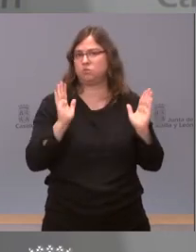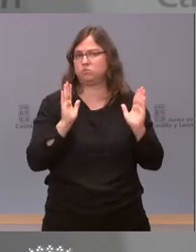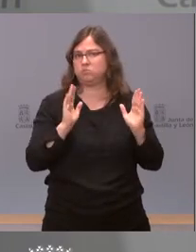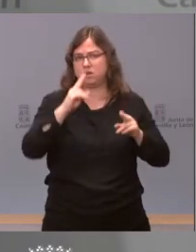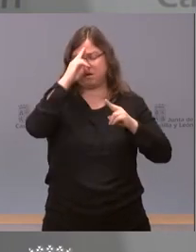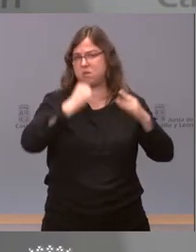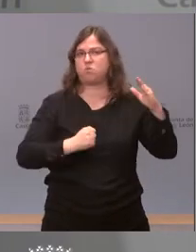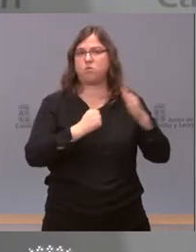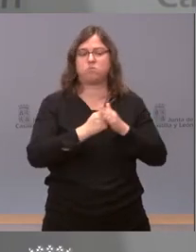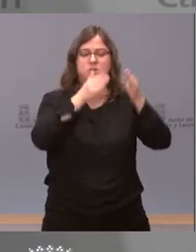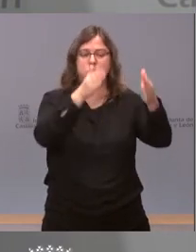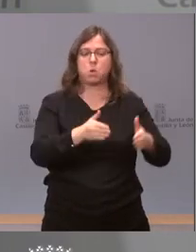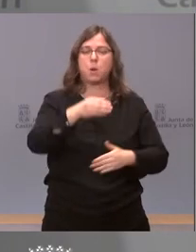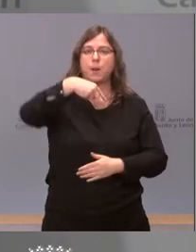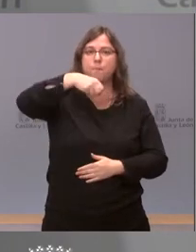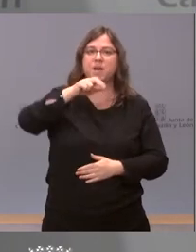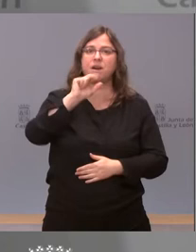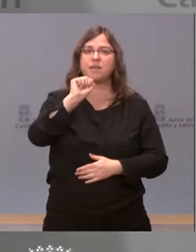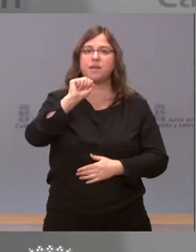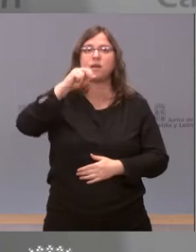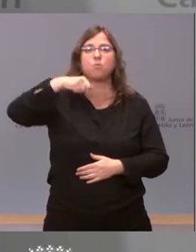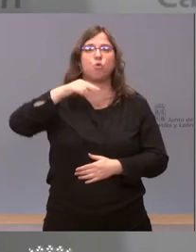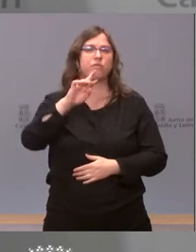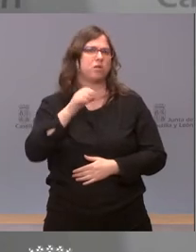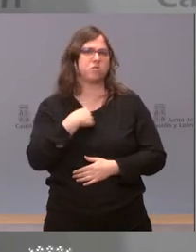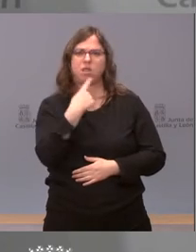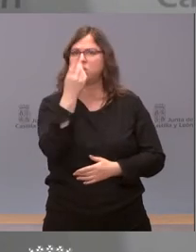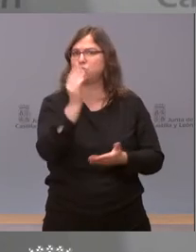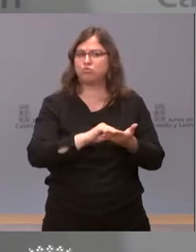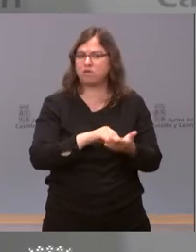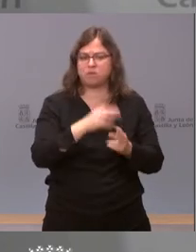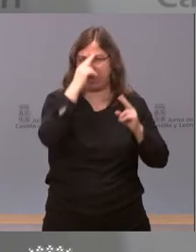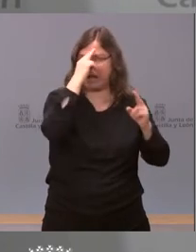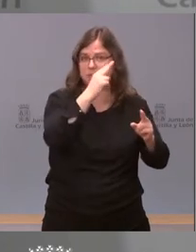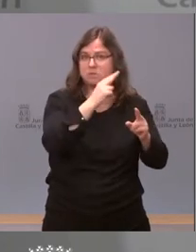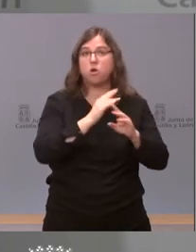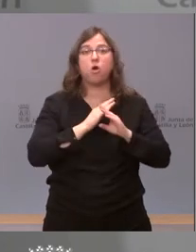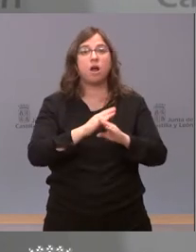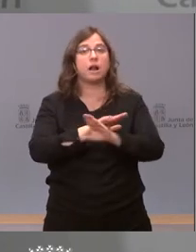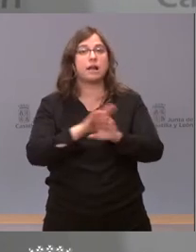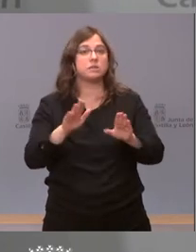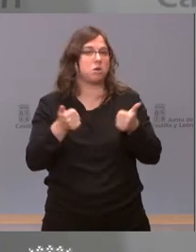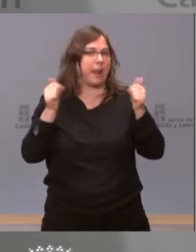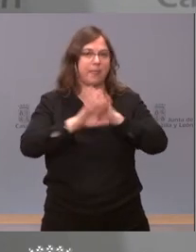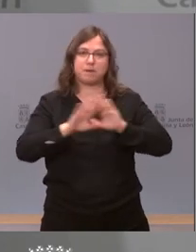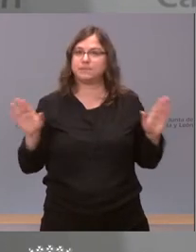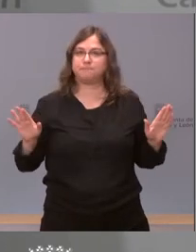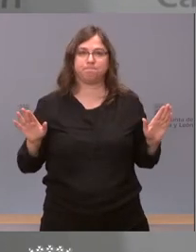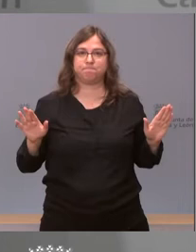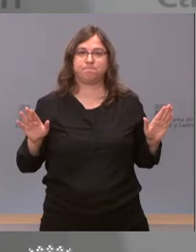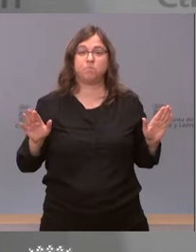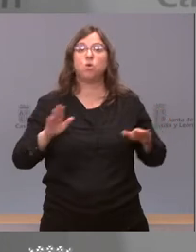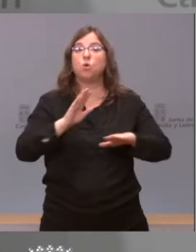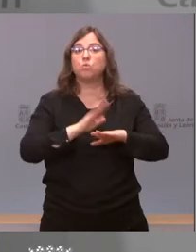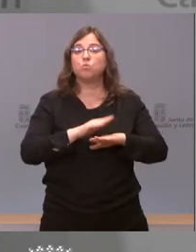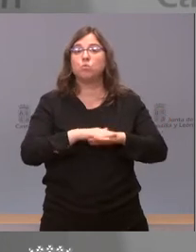por María Montero y creo que lo he manifestado de manera reiterada y del resto no tengo nada más que decirle porque a mí